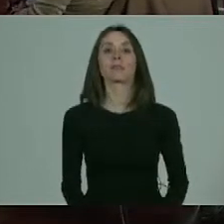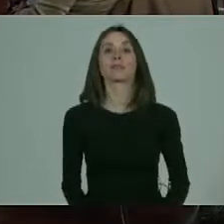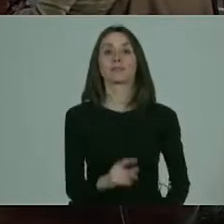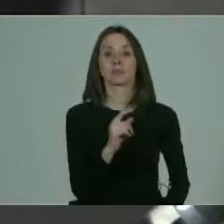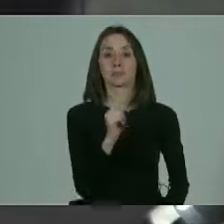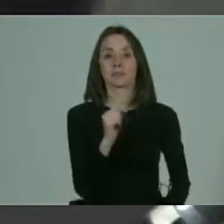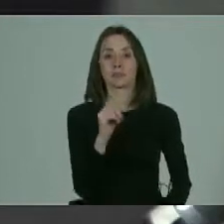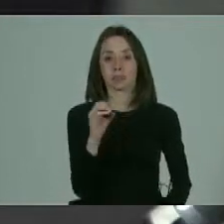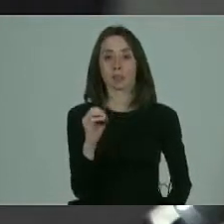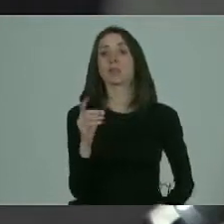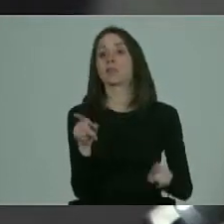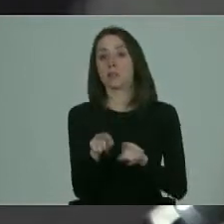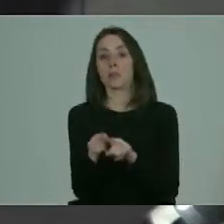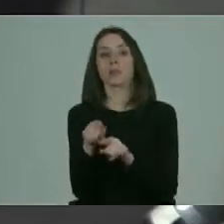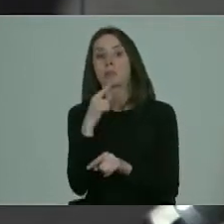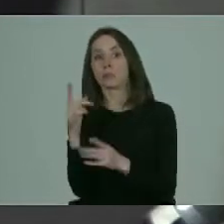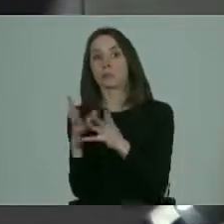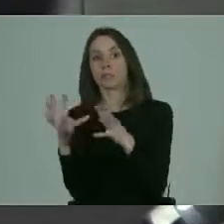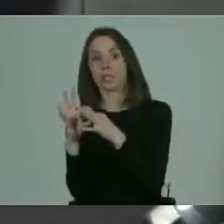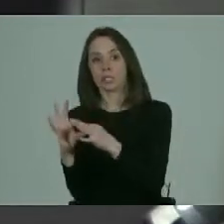ocupacional. Muchas gracias Carolina.